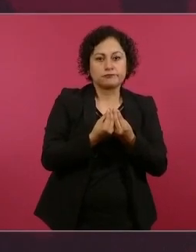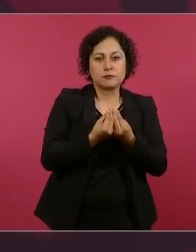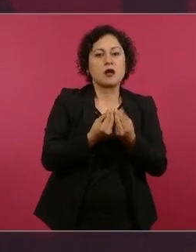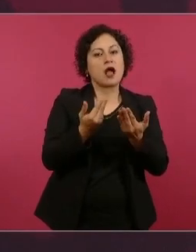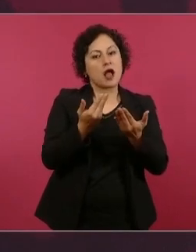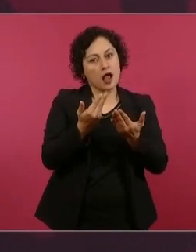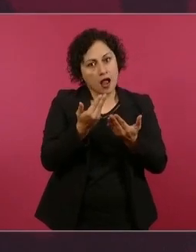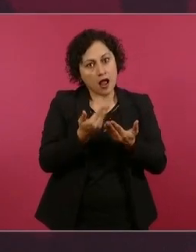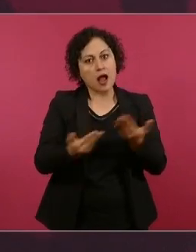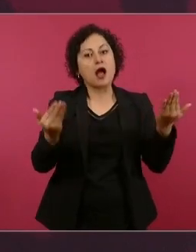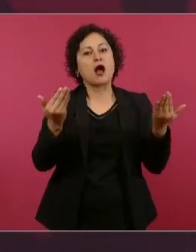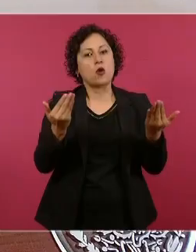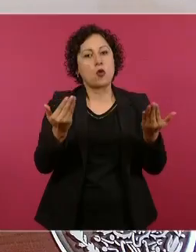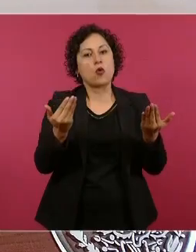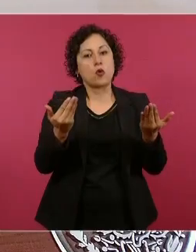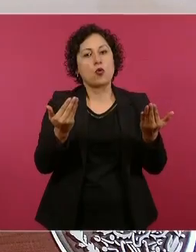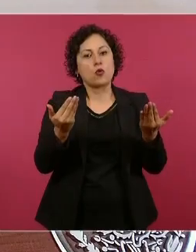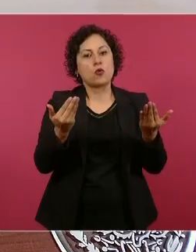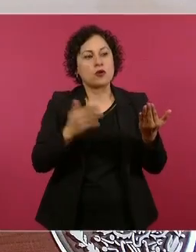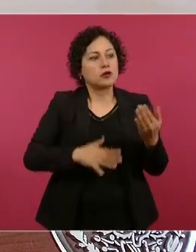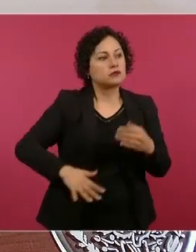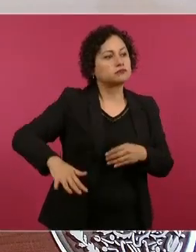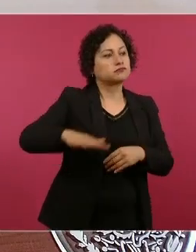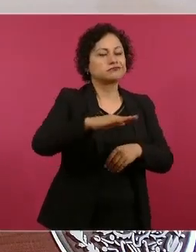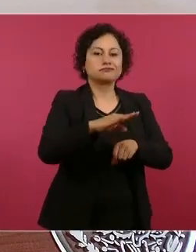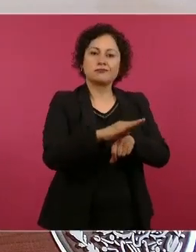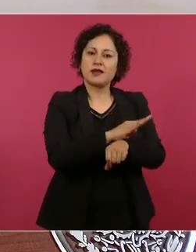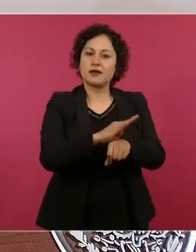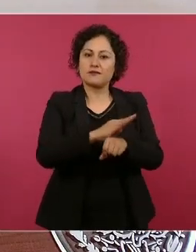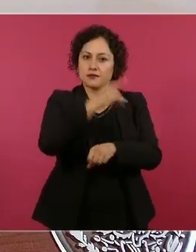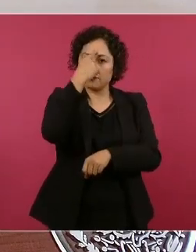que es en beneficio de nuestro pueblo,